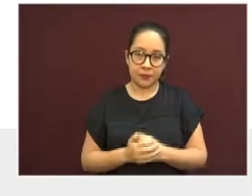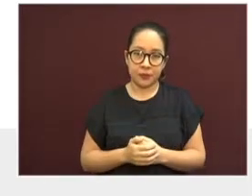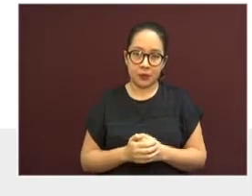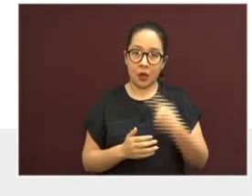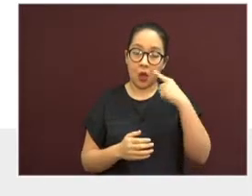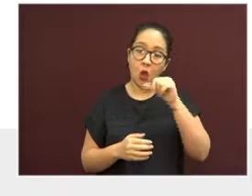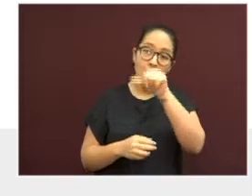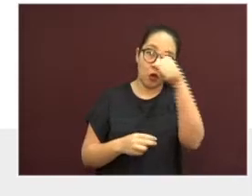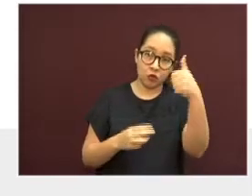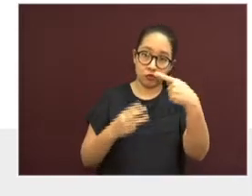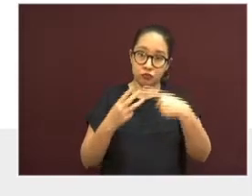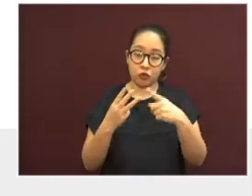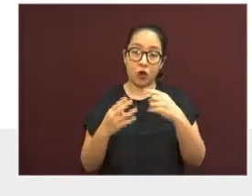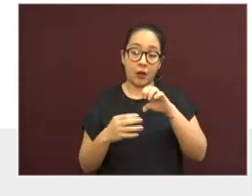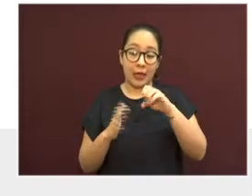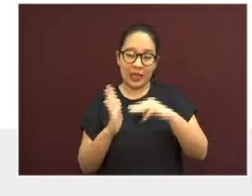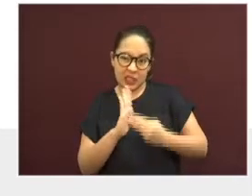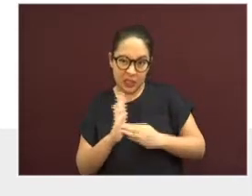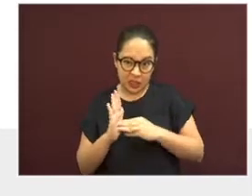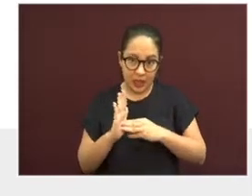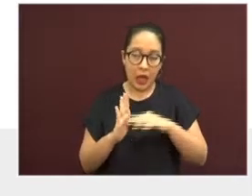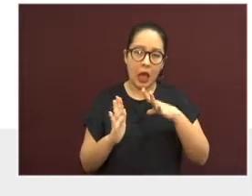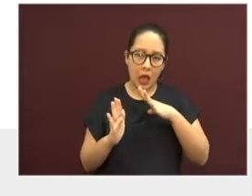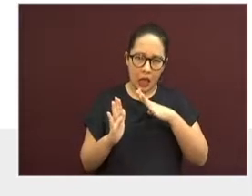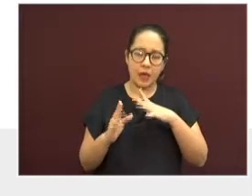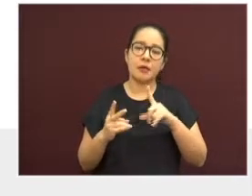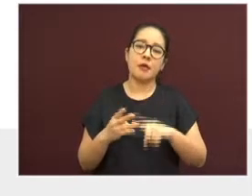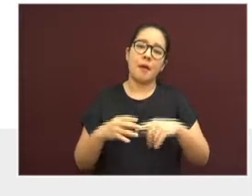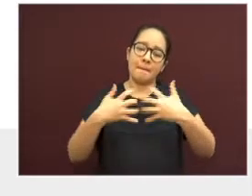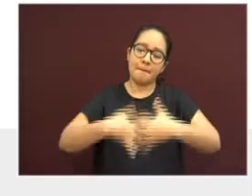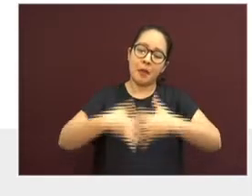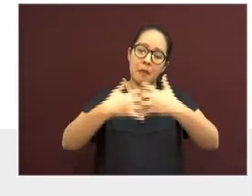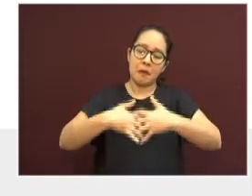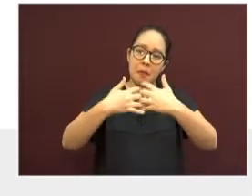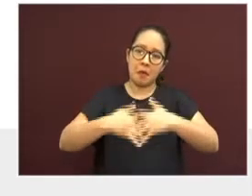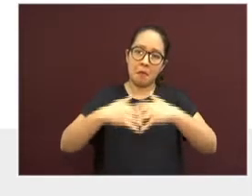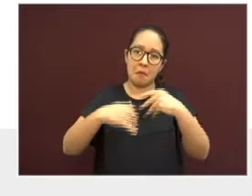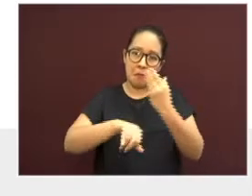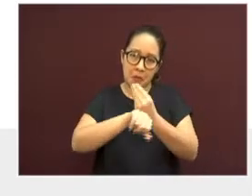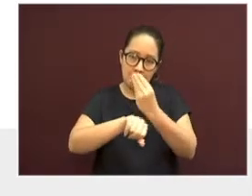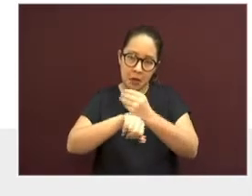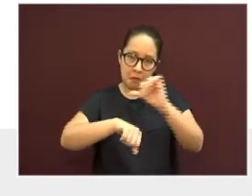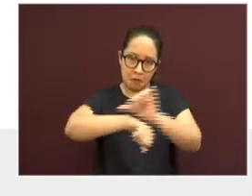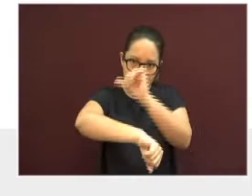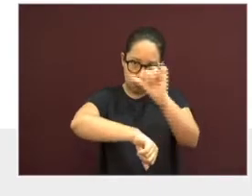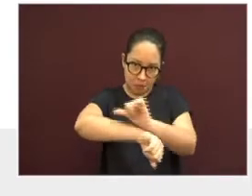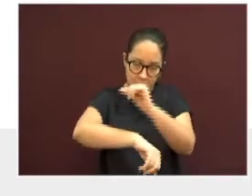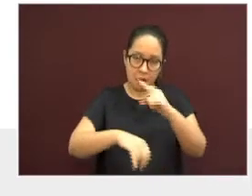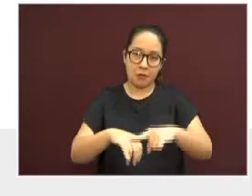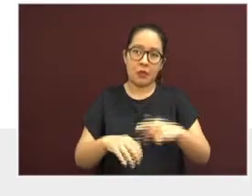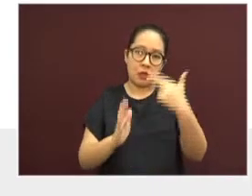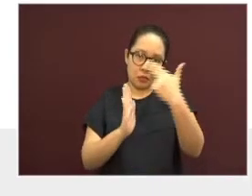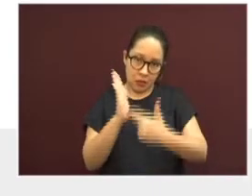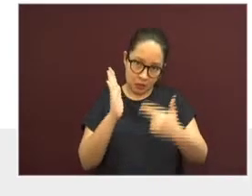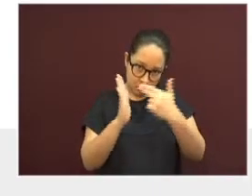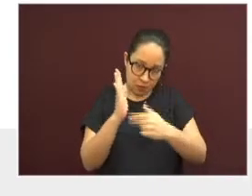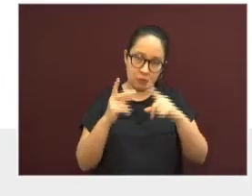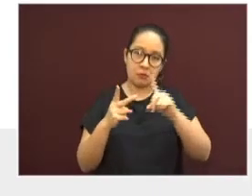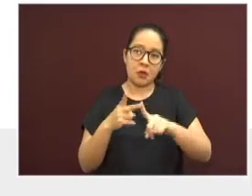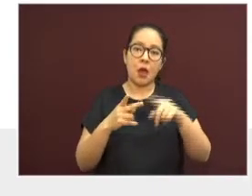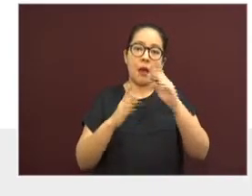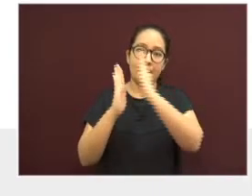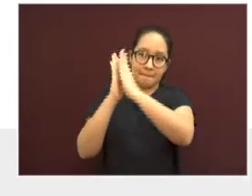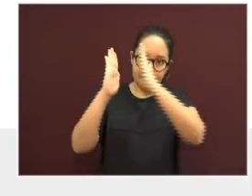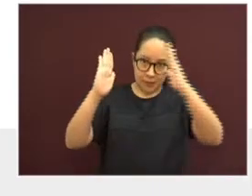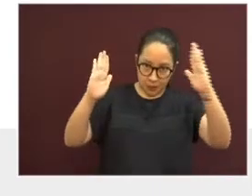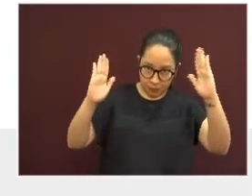metalmecánica, agencias automotrices y talleres, bibliotecas y producción